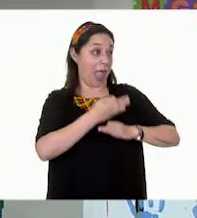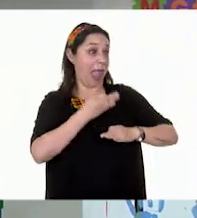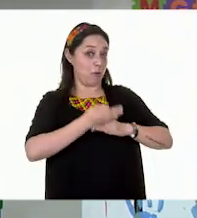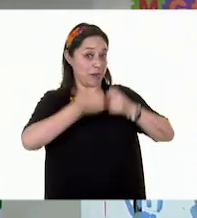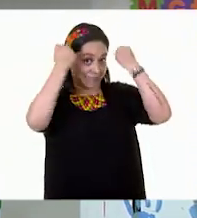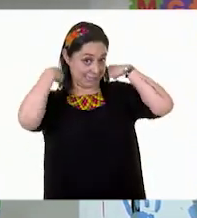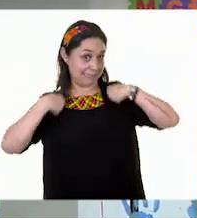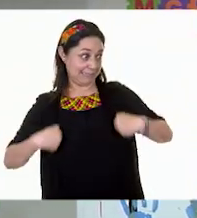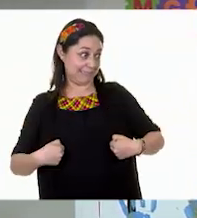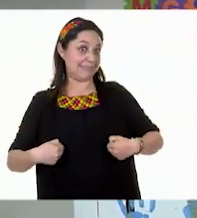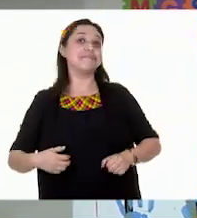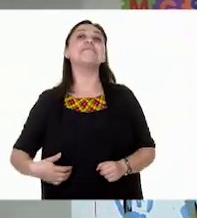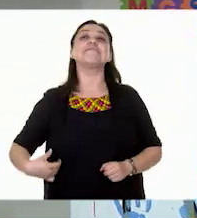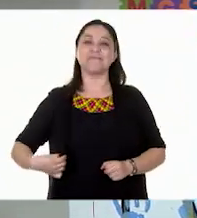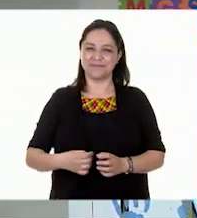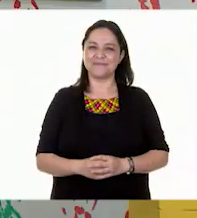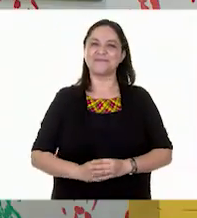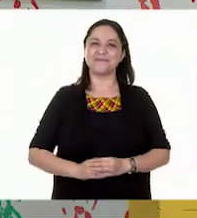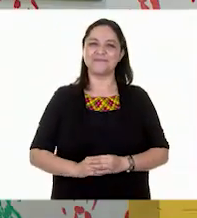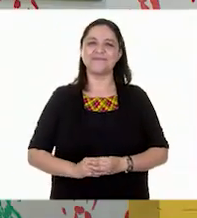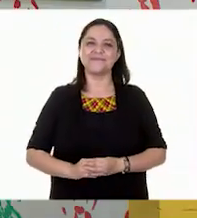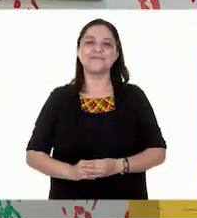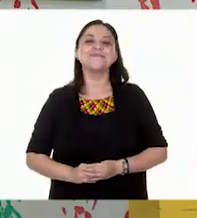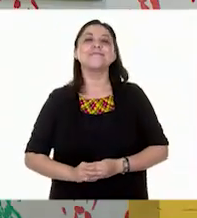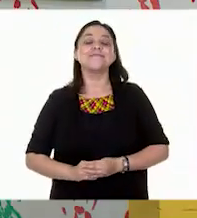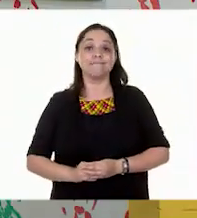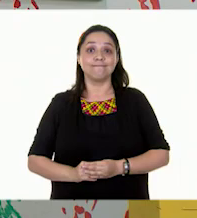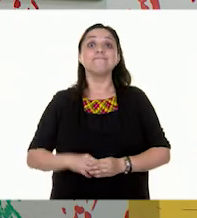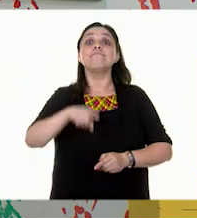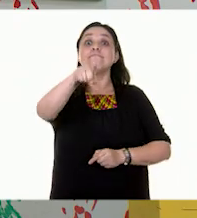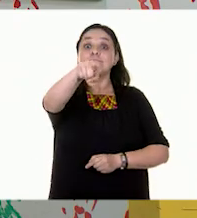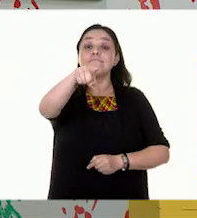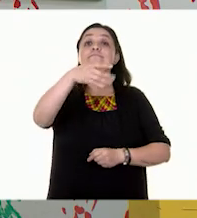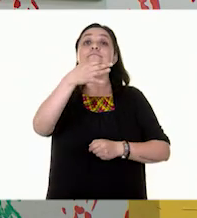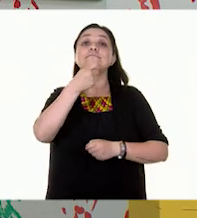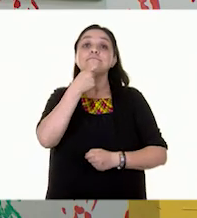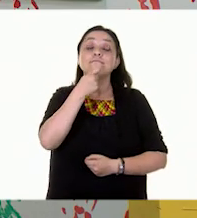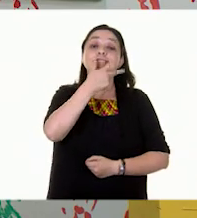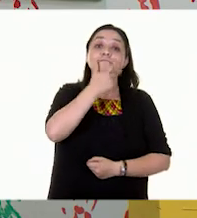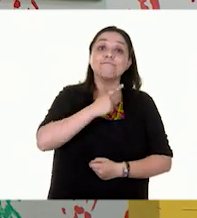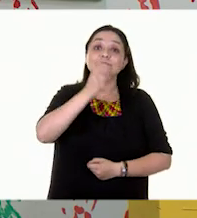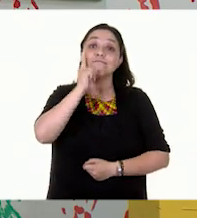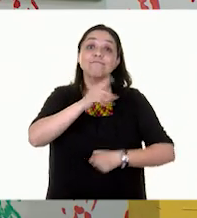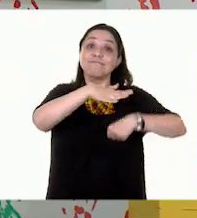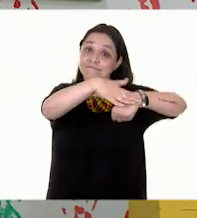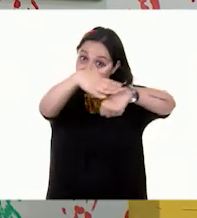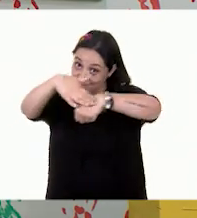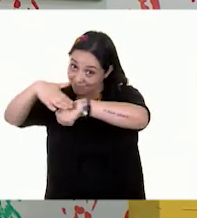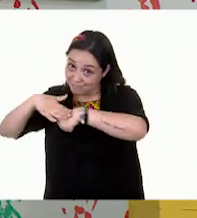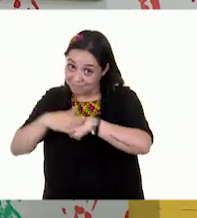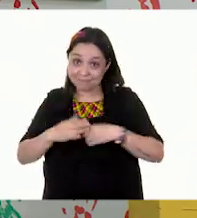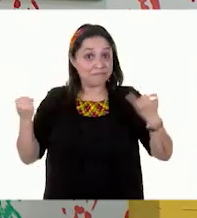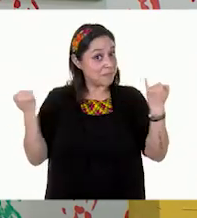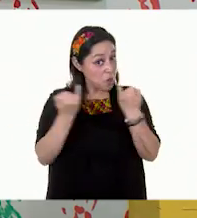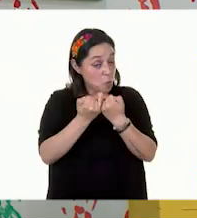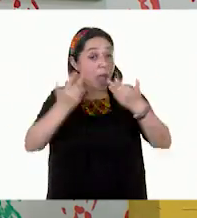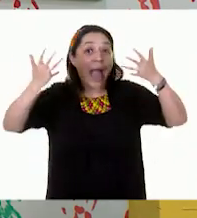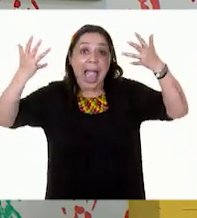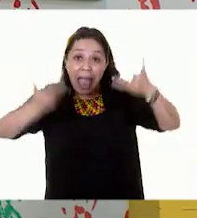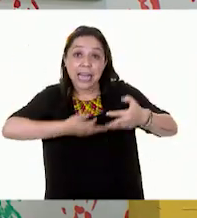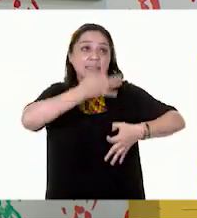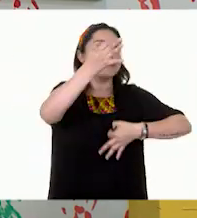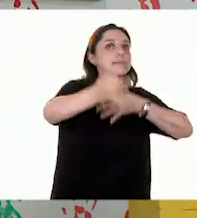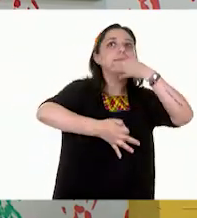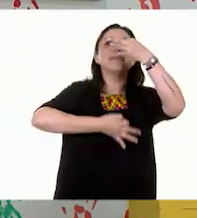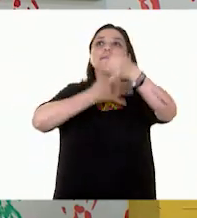¡Muy bien! ¡Excelente, Erick! ¡Perfecto! Invitamos a las niñas y los niños a que también hagan su campaña de educación